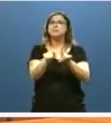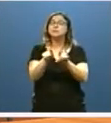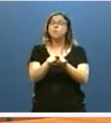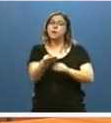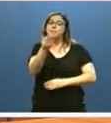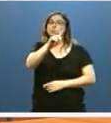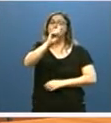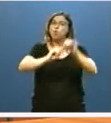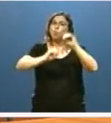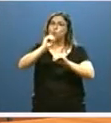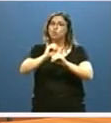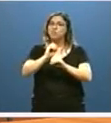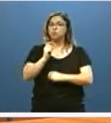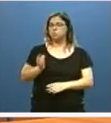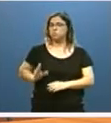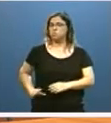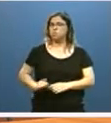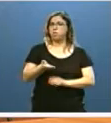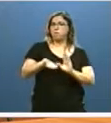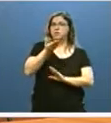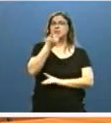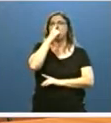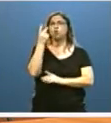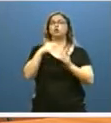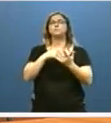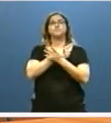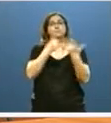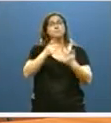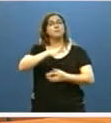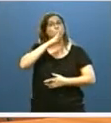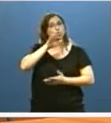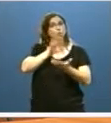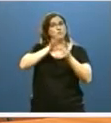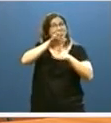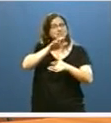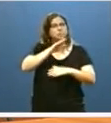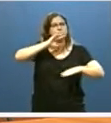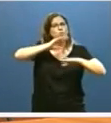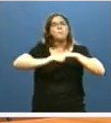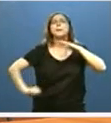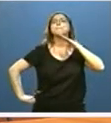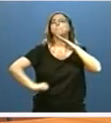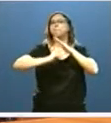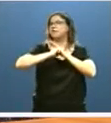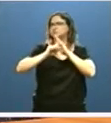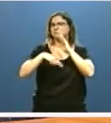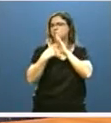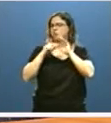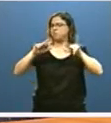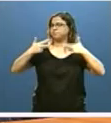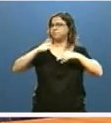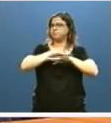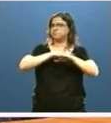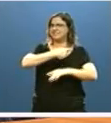retribuciones en 2016, medidas con las cuales la Junta ha alcanzado el máximo que permite la legislación básica